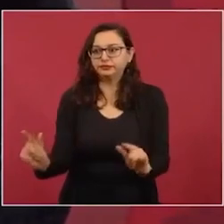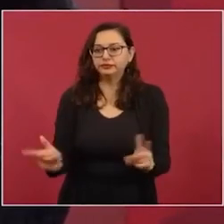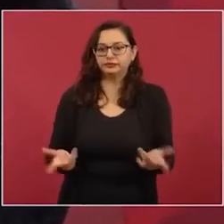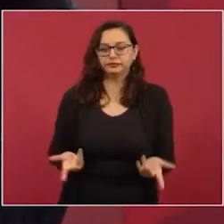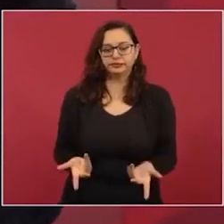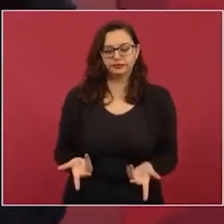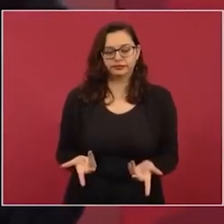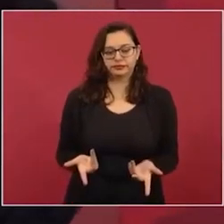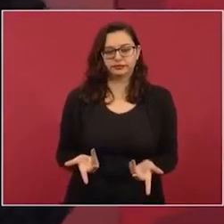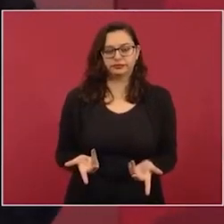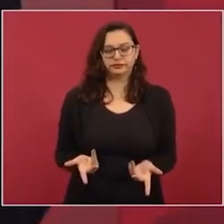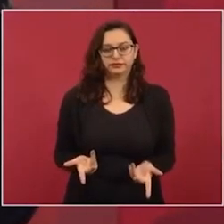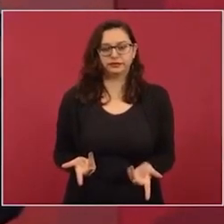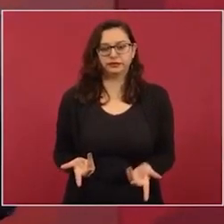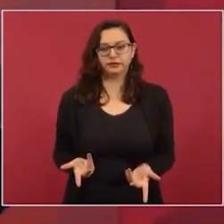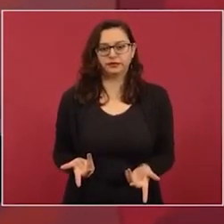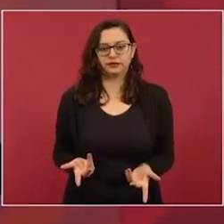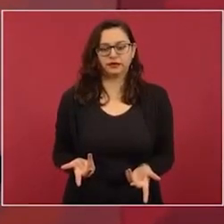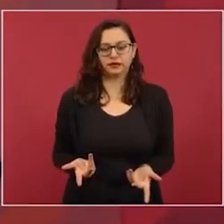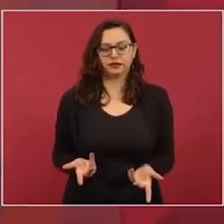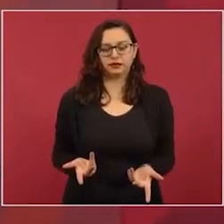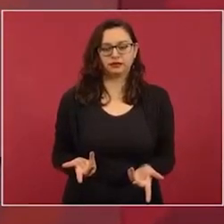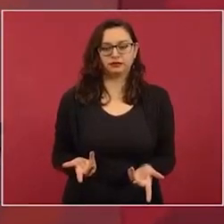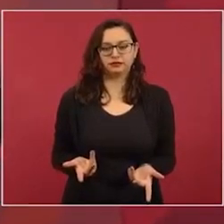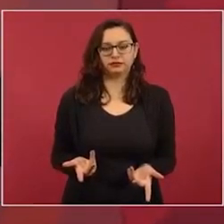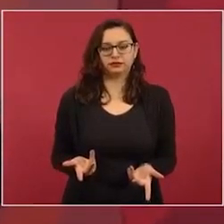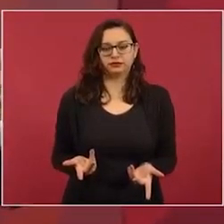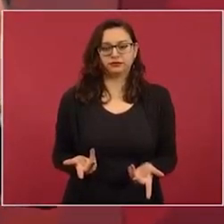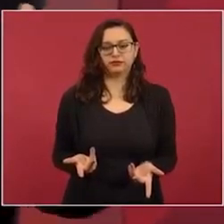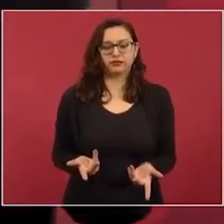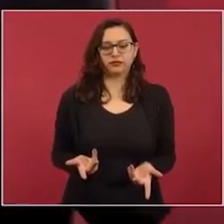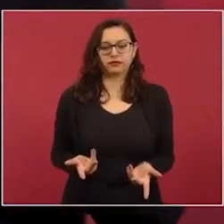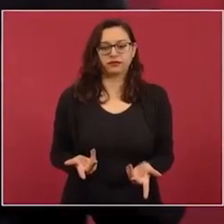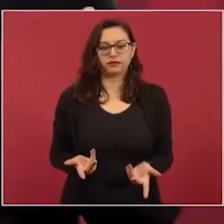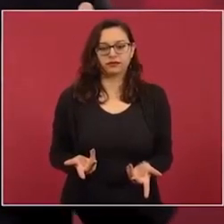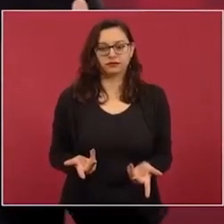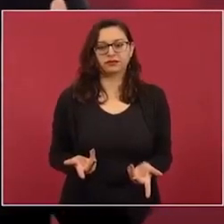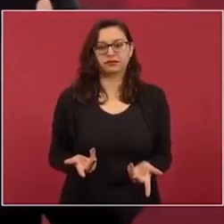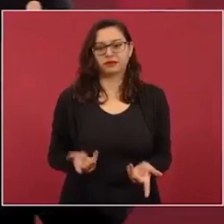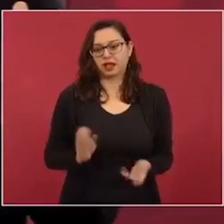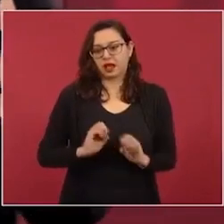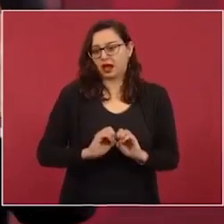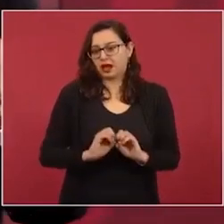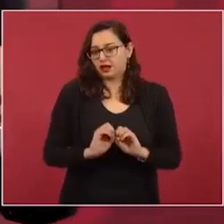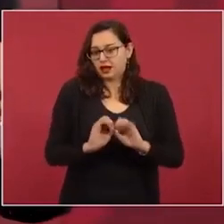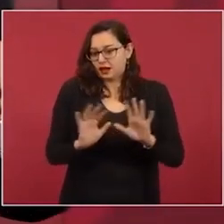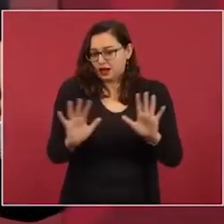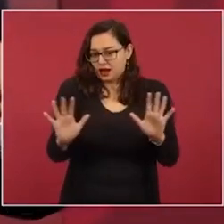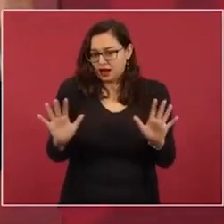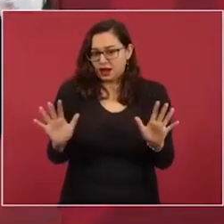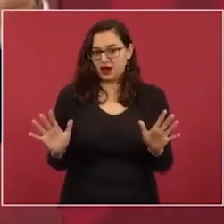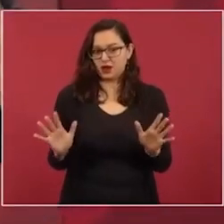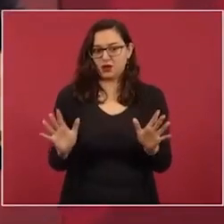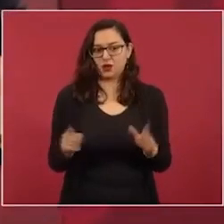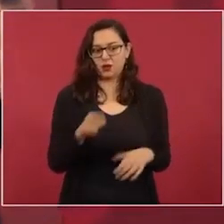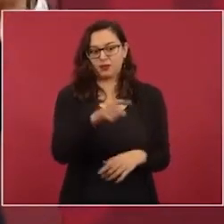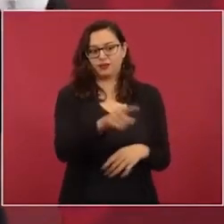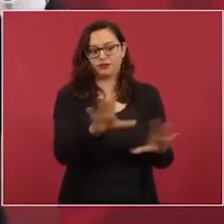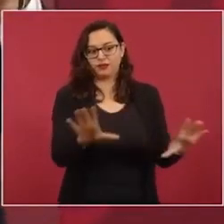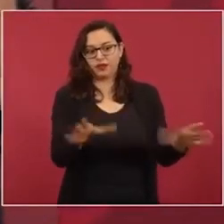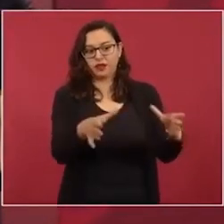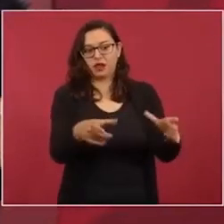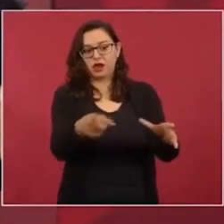No es lo que desea el bloque